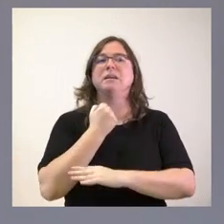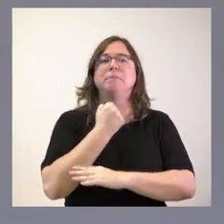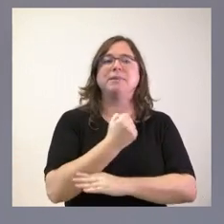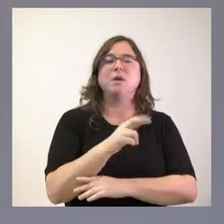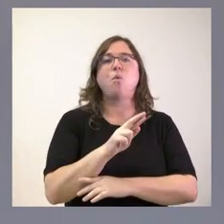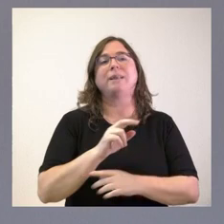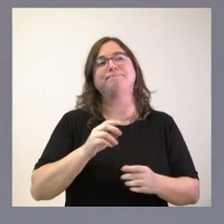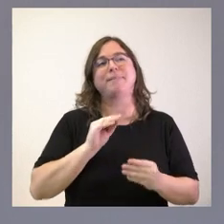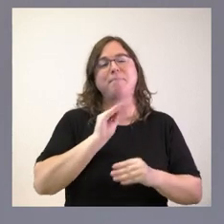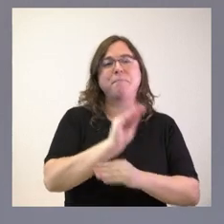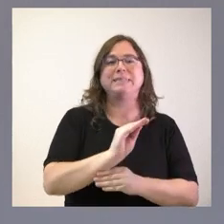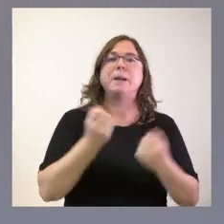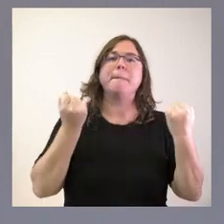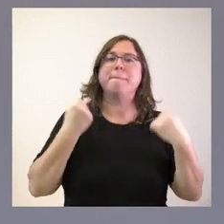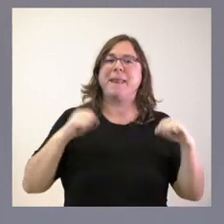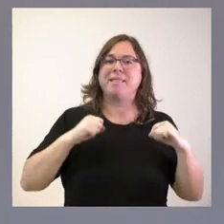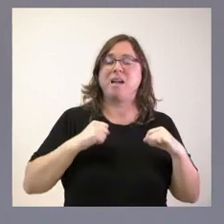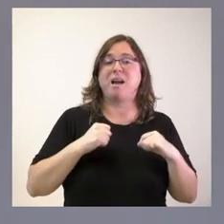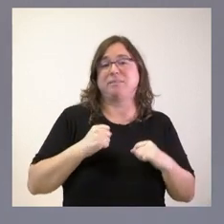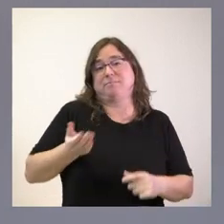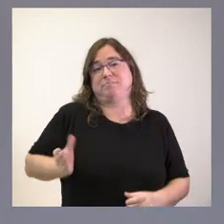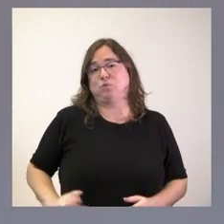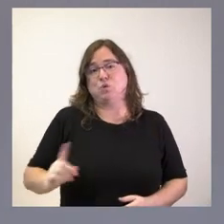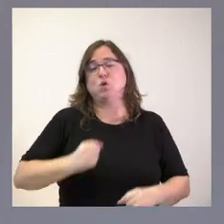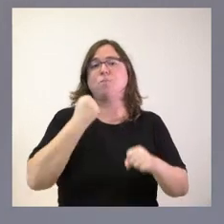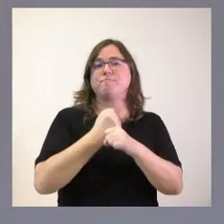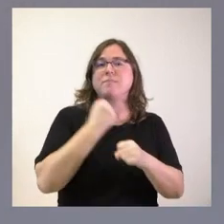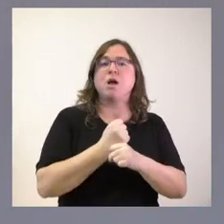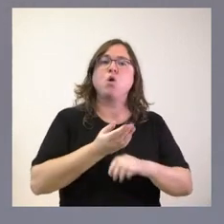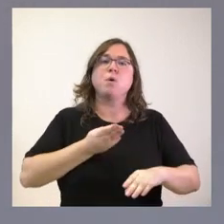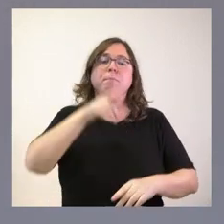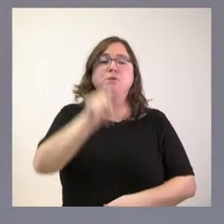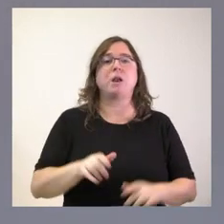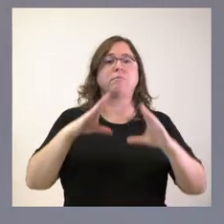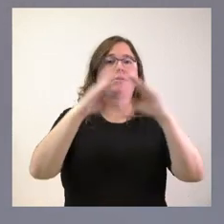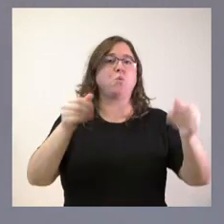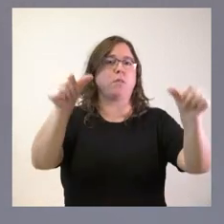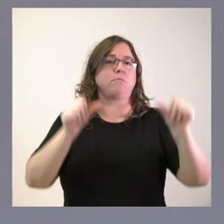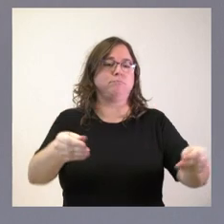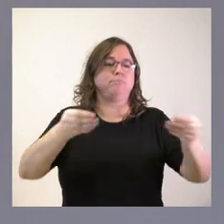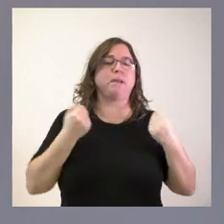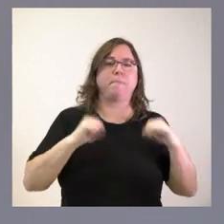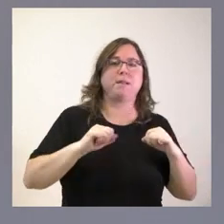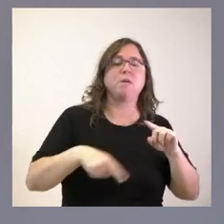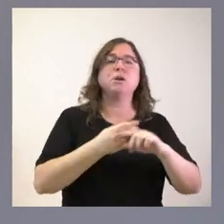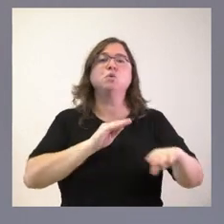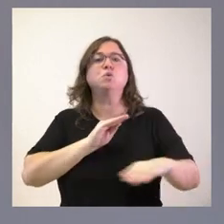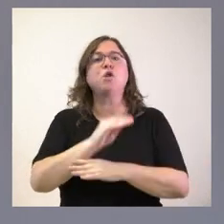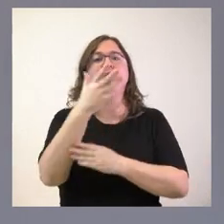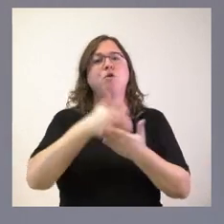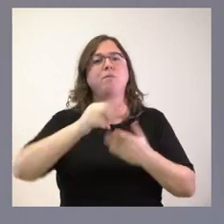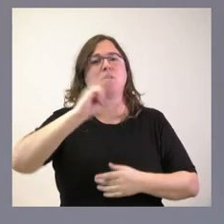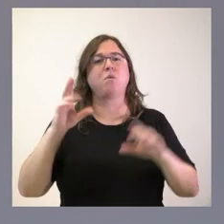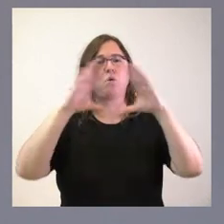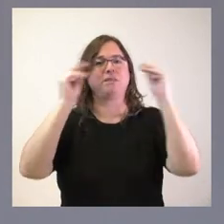laborales para jóvenes recién titulados, con una subvención de 5 millones de euros a las universidades públicas. Se incrementa este año un 50%